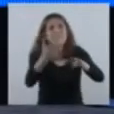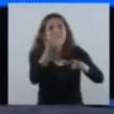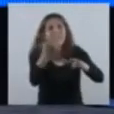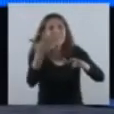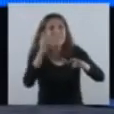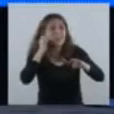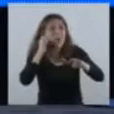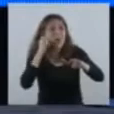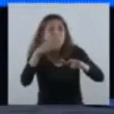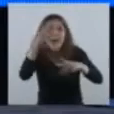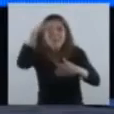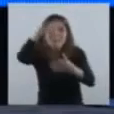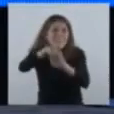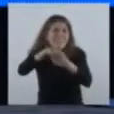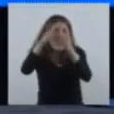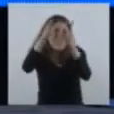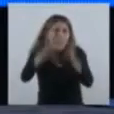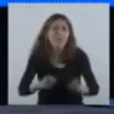puedan en sus hogares.